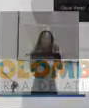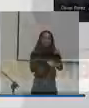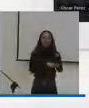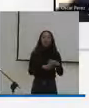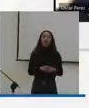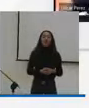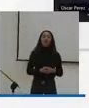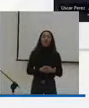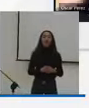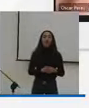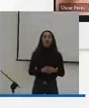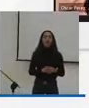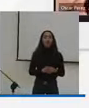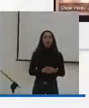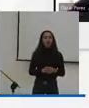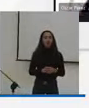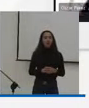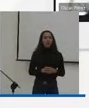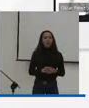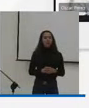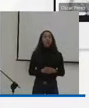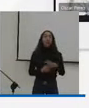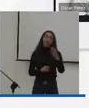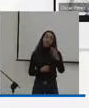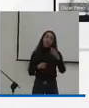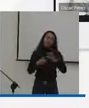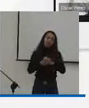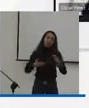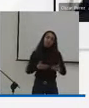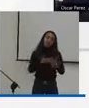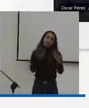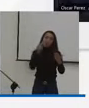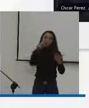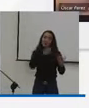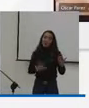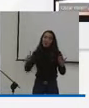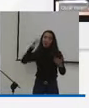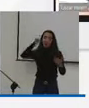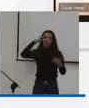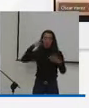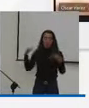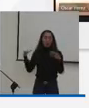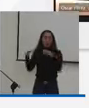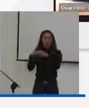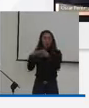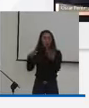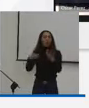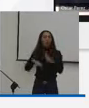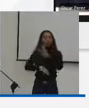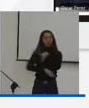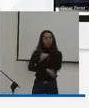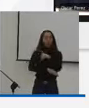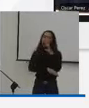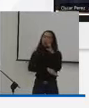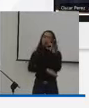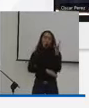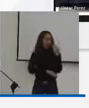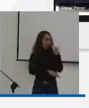Bueno, yo inicialmente quiero dar un cordial saludo al gobierno nacional, al ministro doctor Lucena, a la viceministra